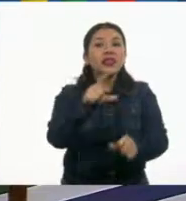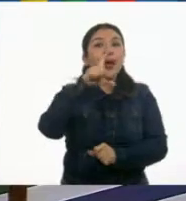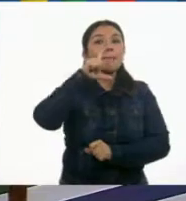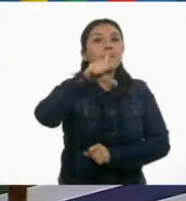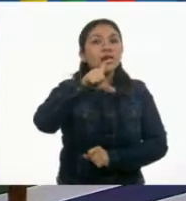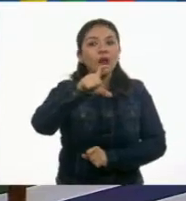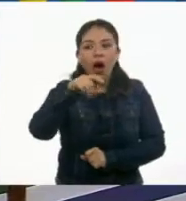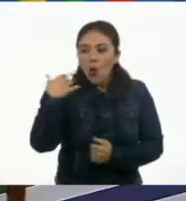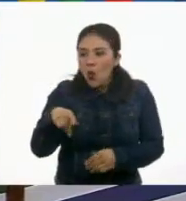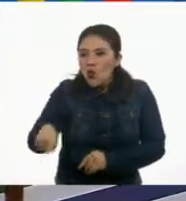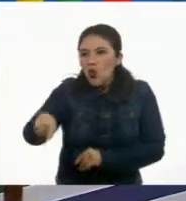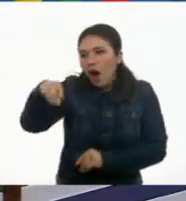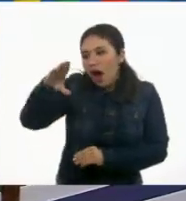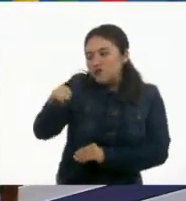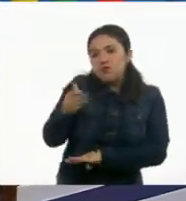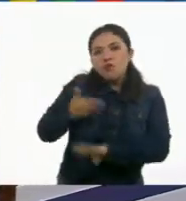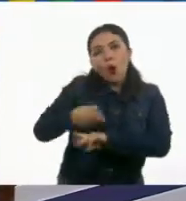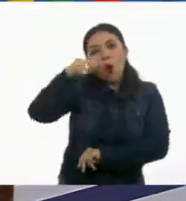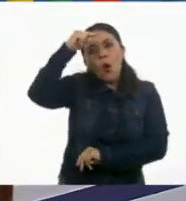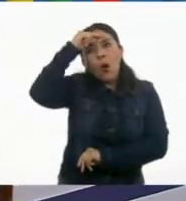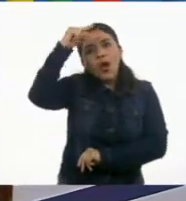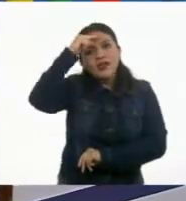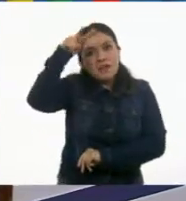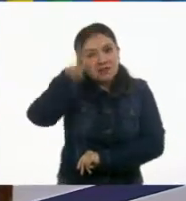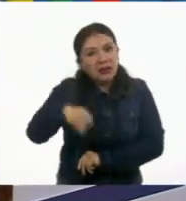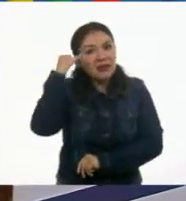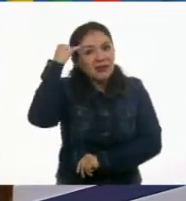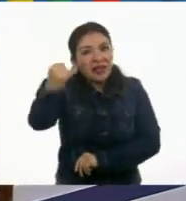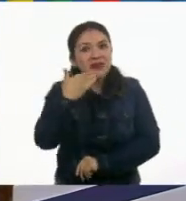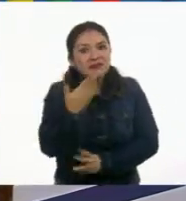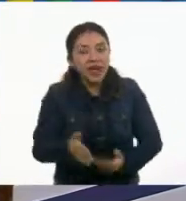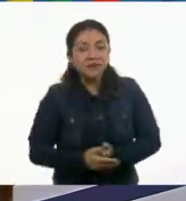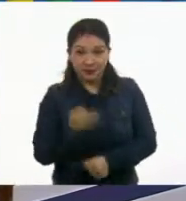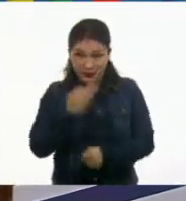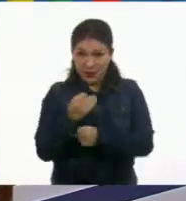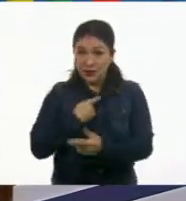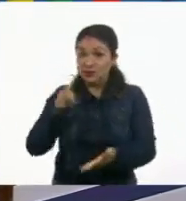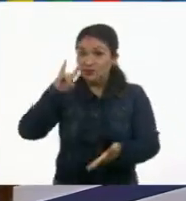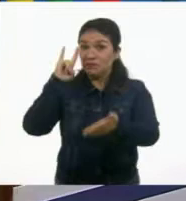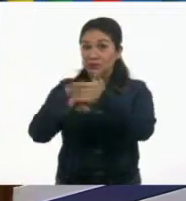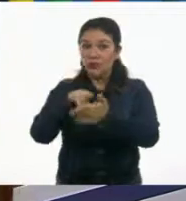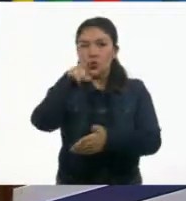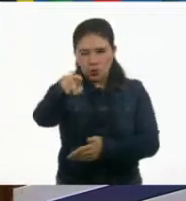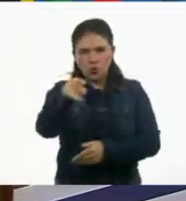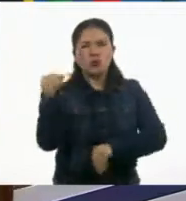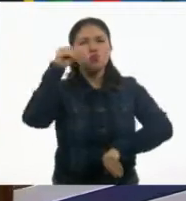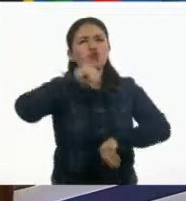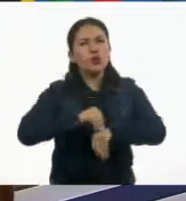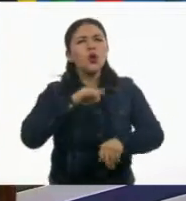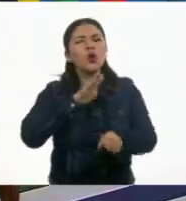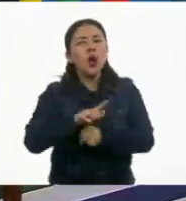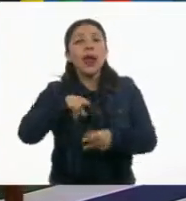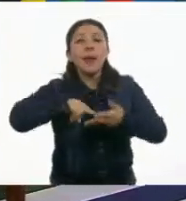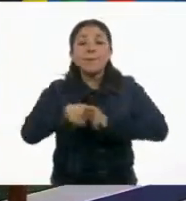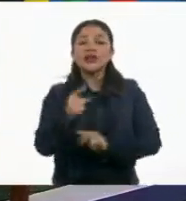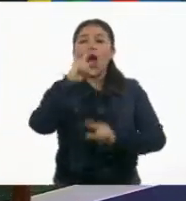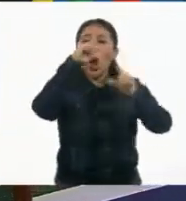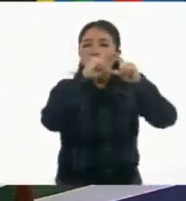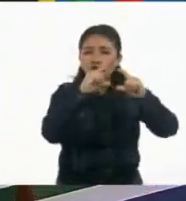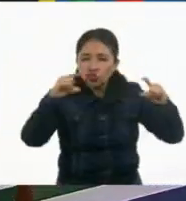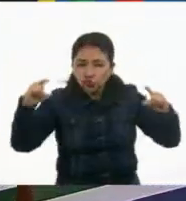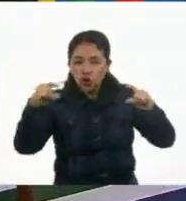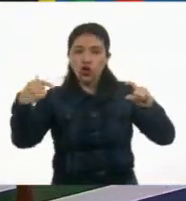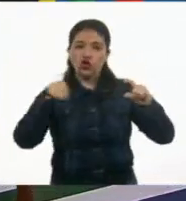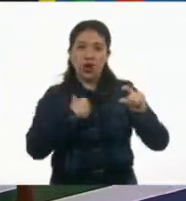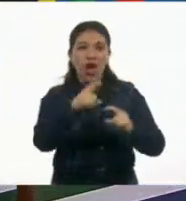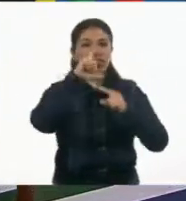inteligente, Tom! ¡Muy buena idea! Pues vamos a pegarlas en el pizarro, Nale. ¿Qué te parece? Tú llévate las que tengan minúsculas y yo las que